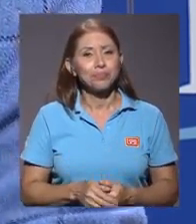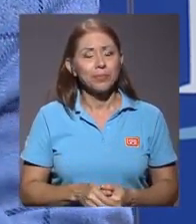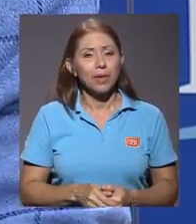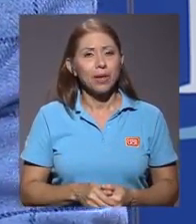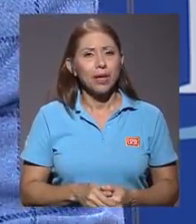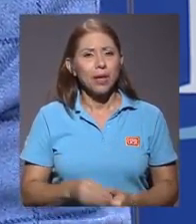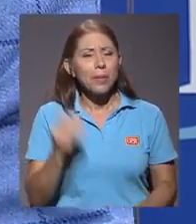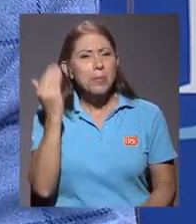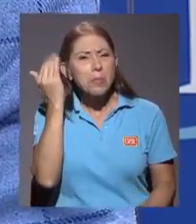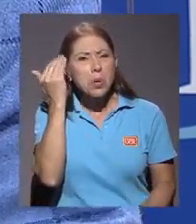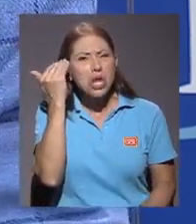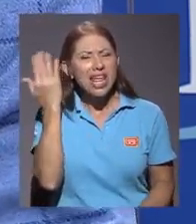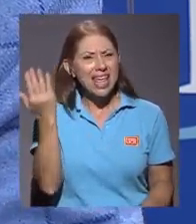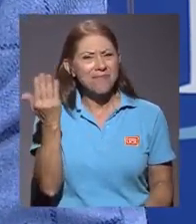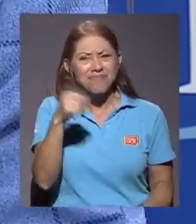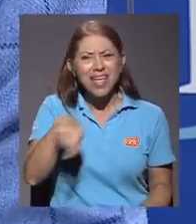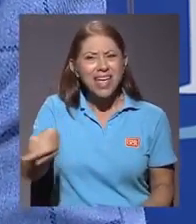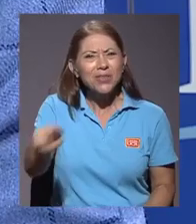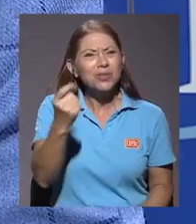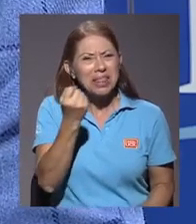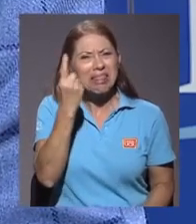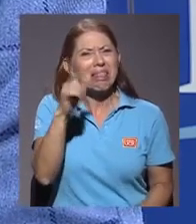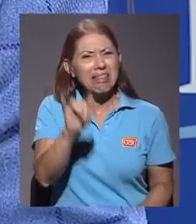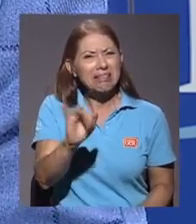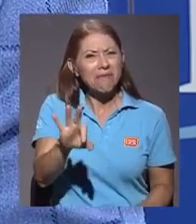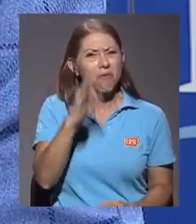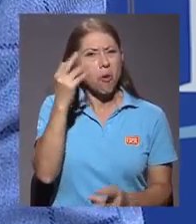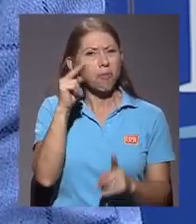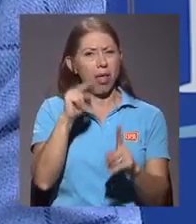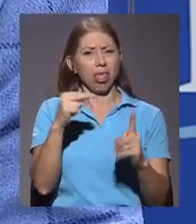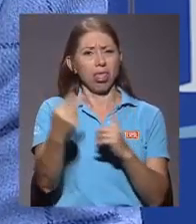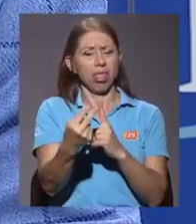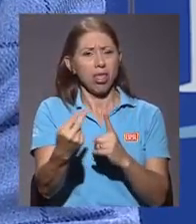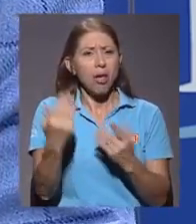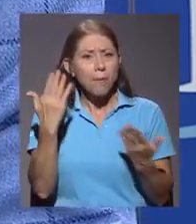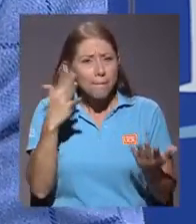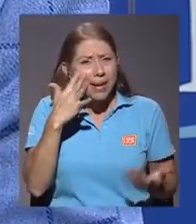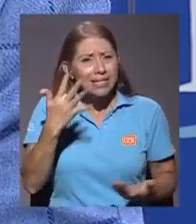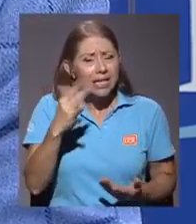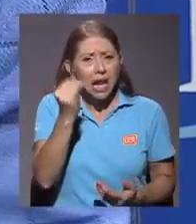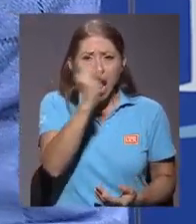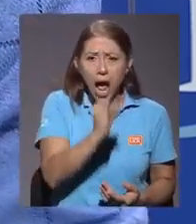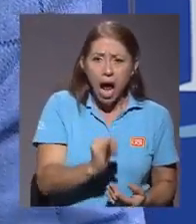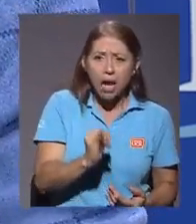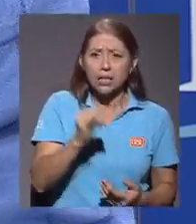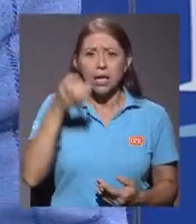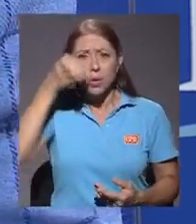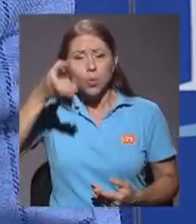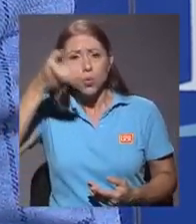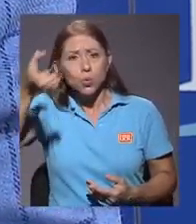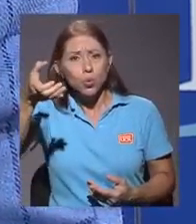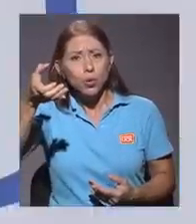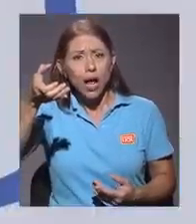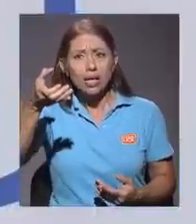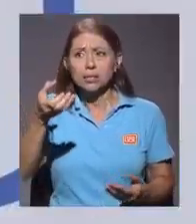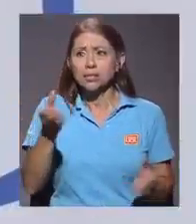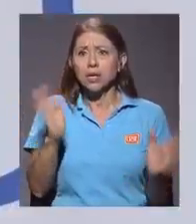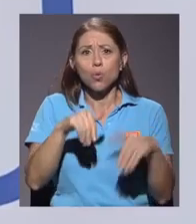¿Por qué esa concepción? Pareciera como que el arte, la cultura, si no tienen un precio, entonces no valen.